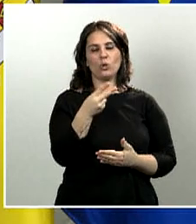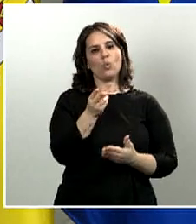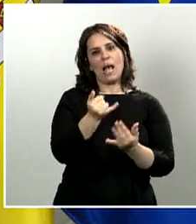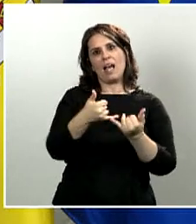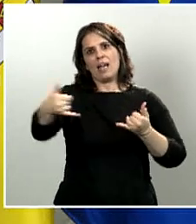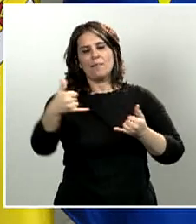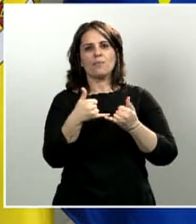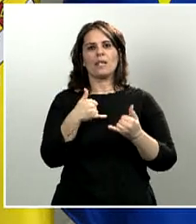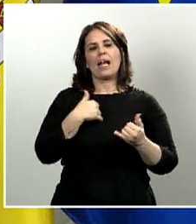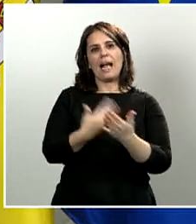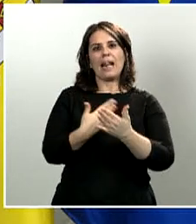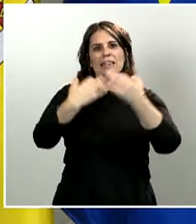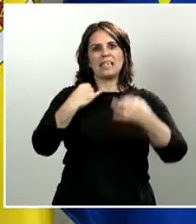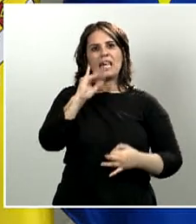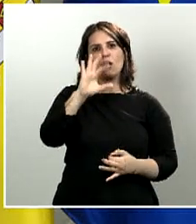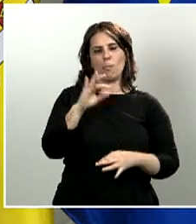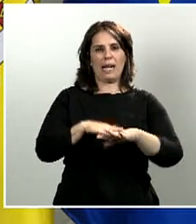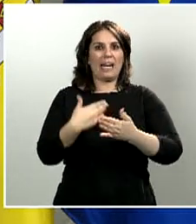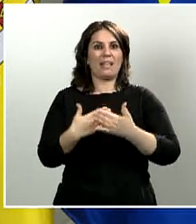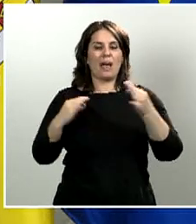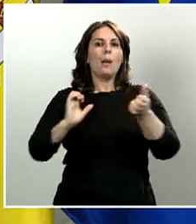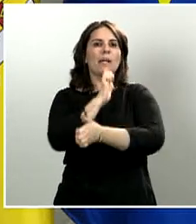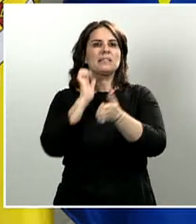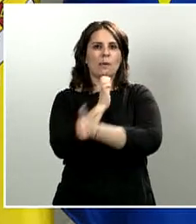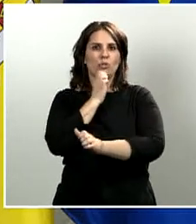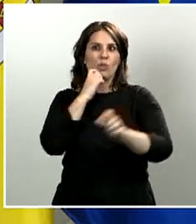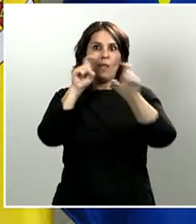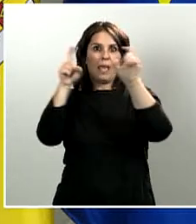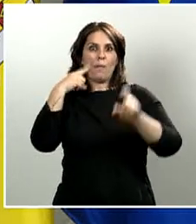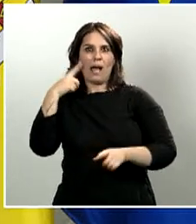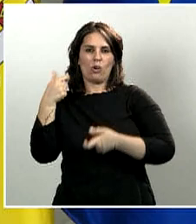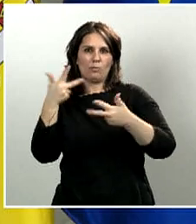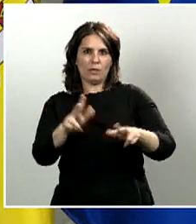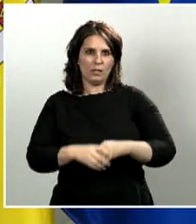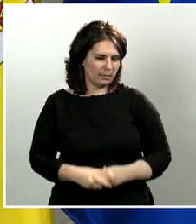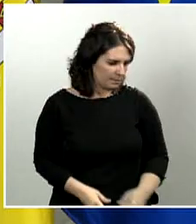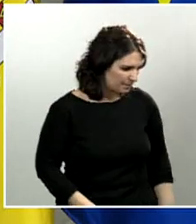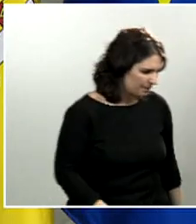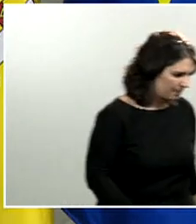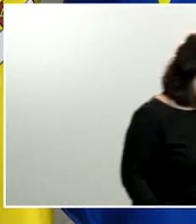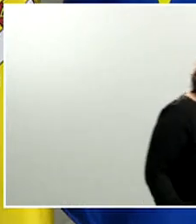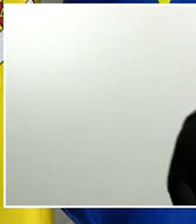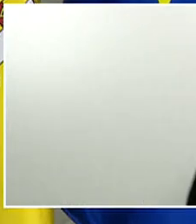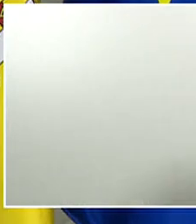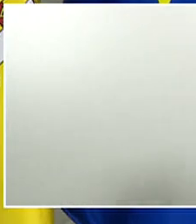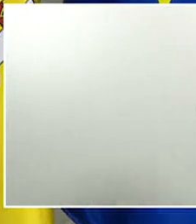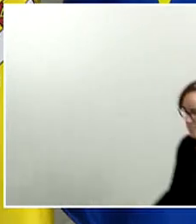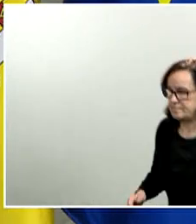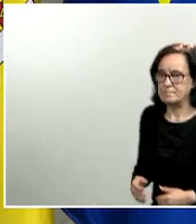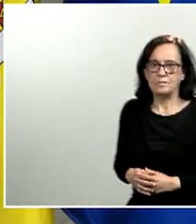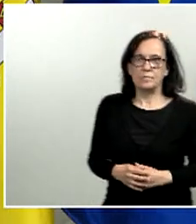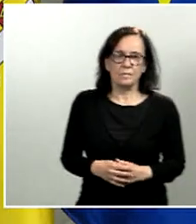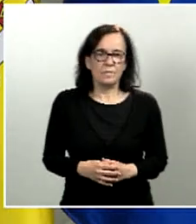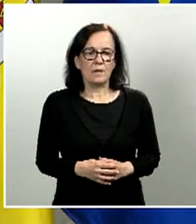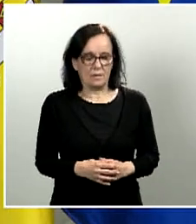garantizar los préstamos concedidos por las entidades financieras. Un segundo capítulo, como he mencionado anteriormente, está